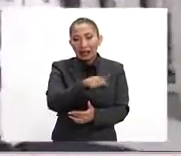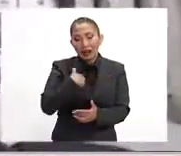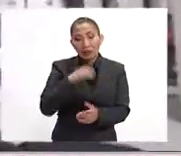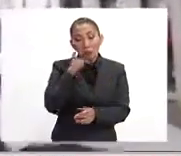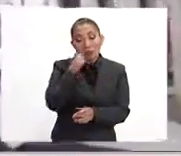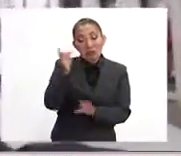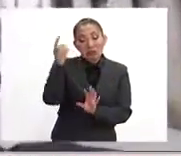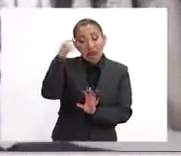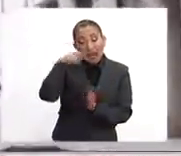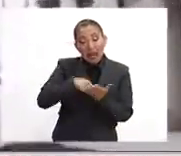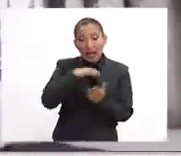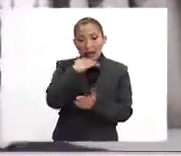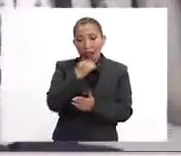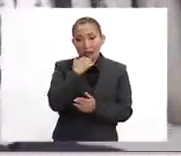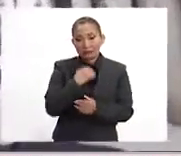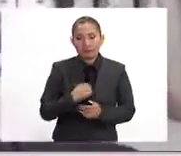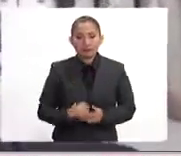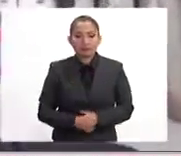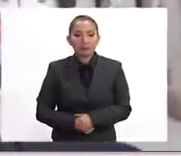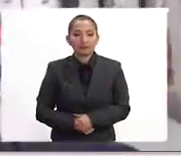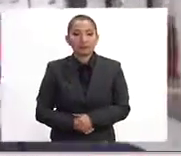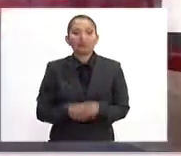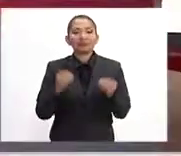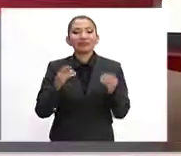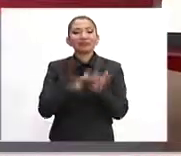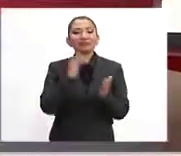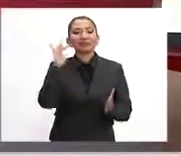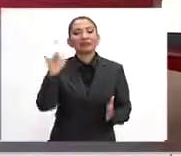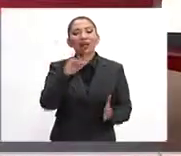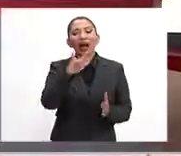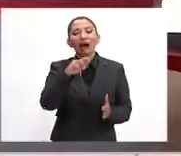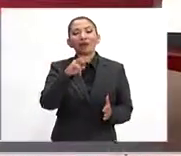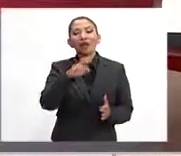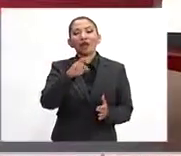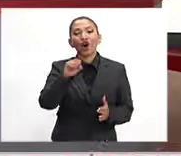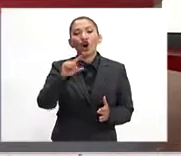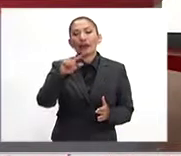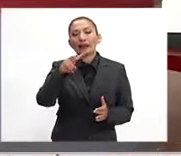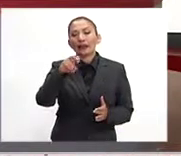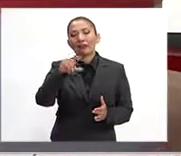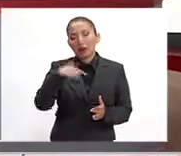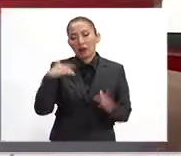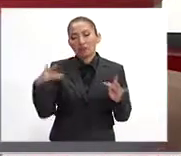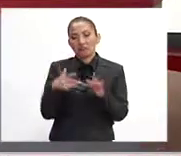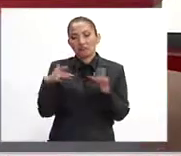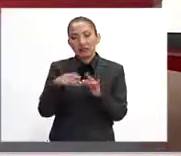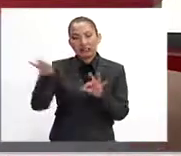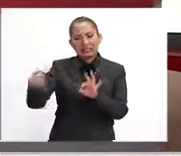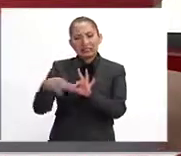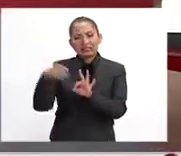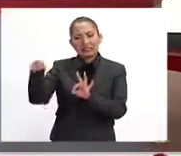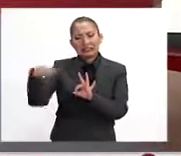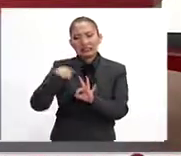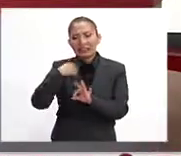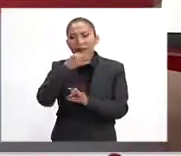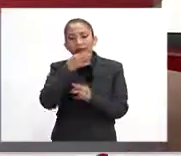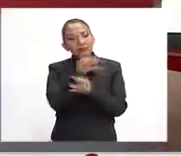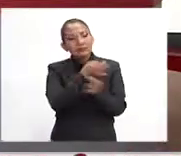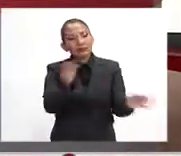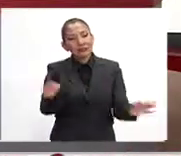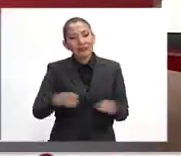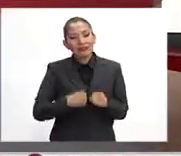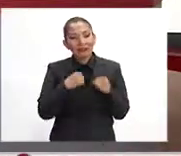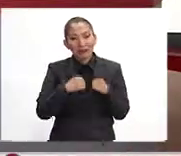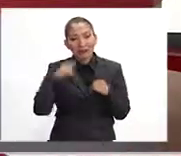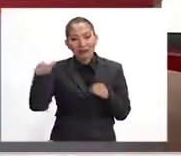se vaticina en Alemania. Pues muchísimas gracias, Javier Oliva, como siempre, por estar puntual ahí, transmitiendo en